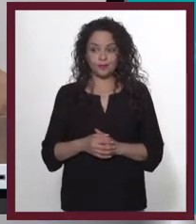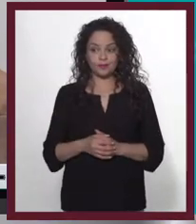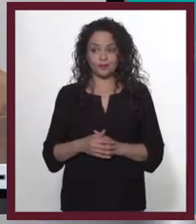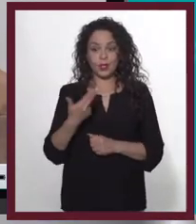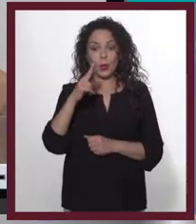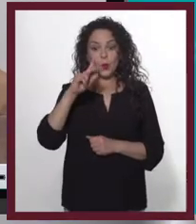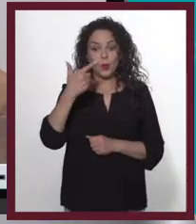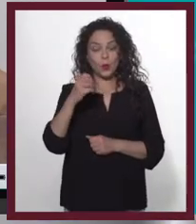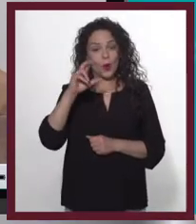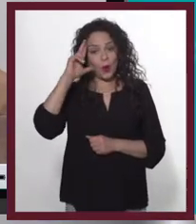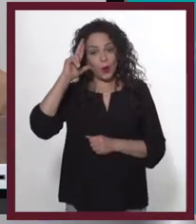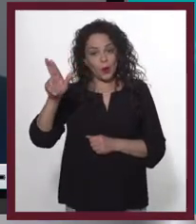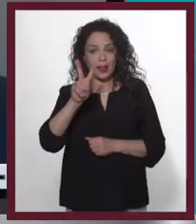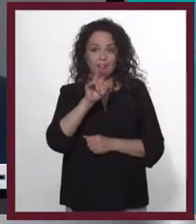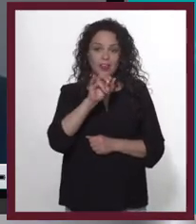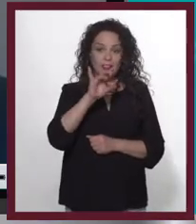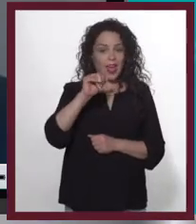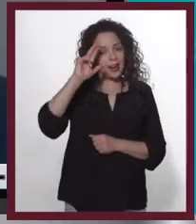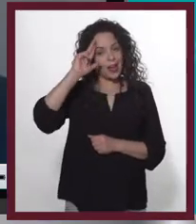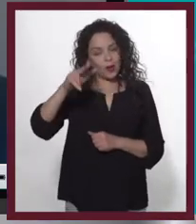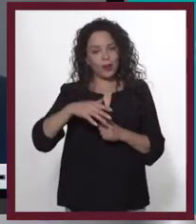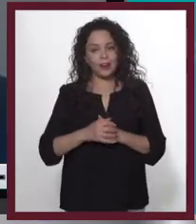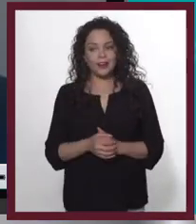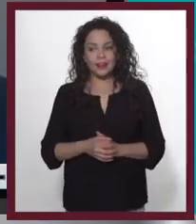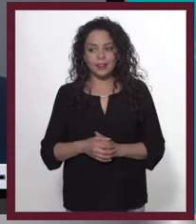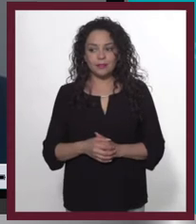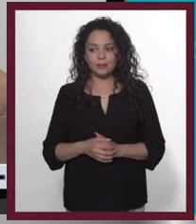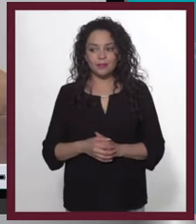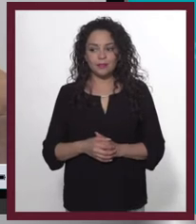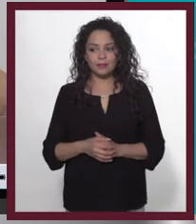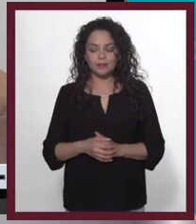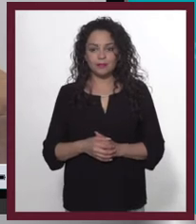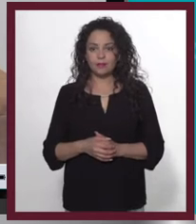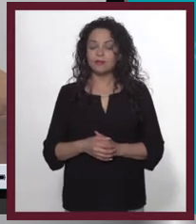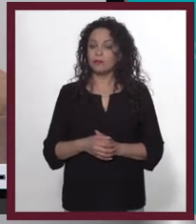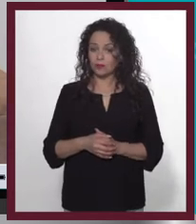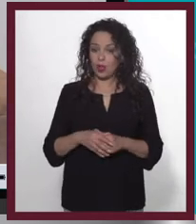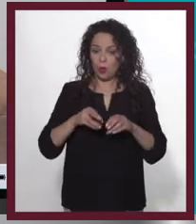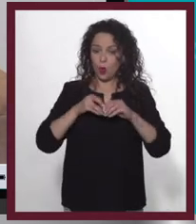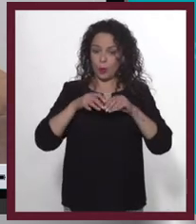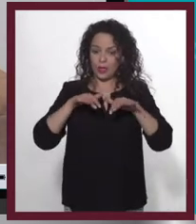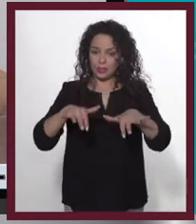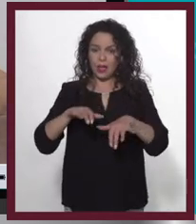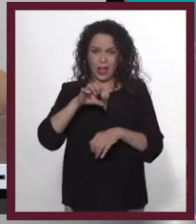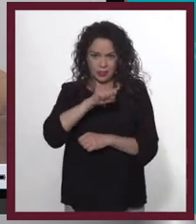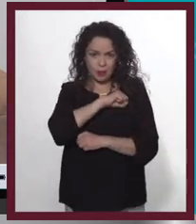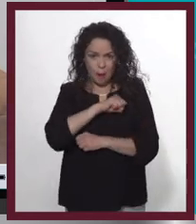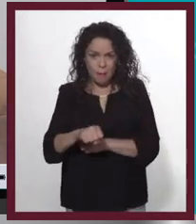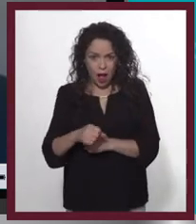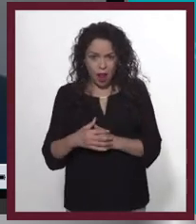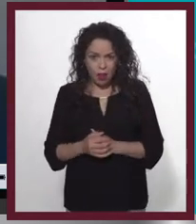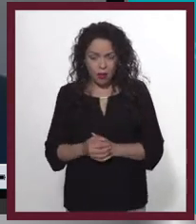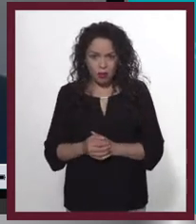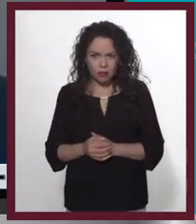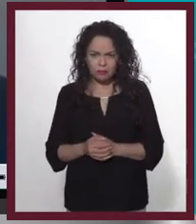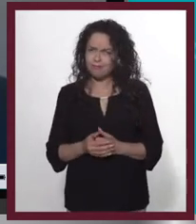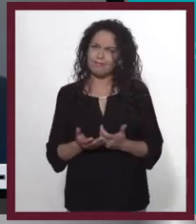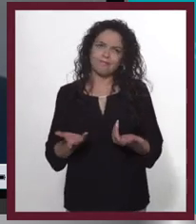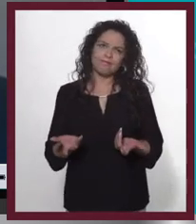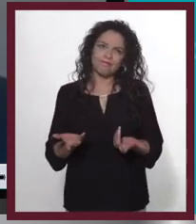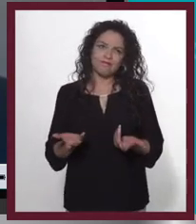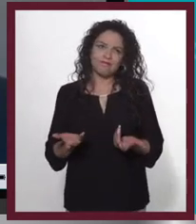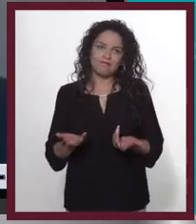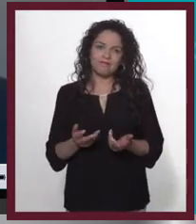Hola. Hola, Hugo. Hola, Viviana. ¿Es por sí misma mala la publicidad? Bueno, la